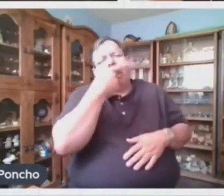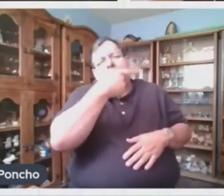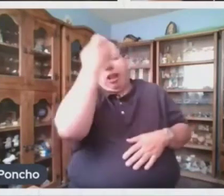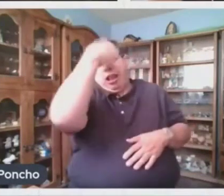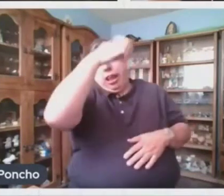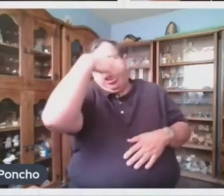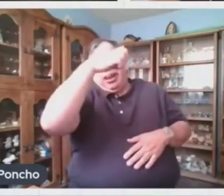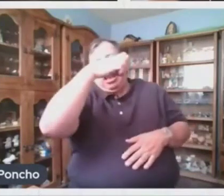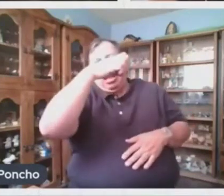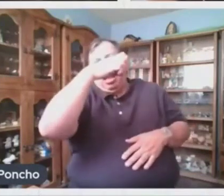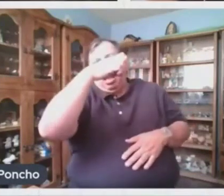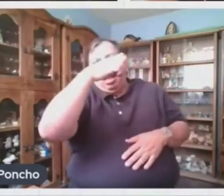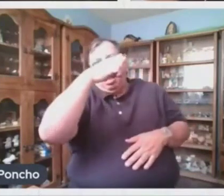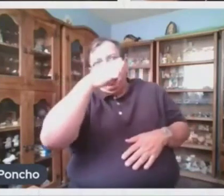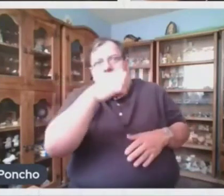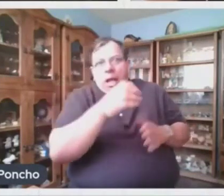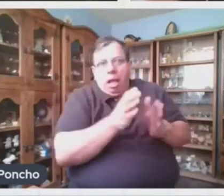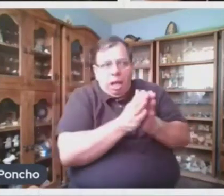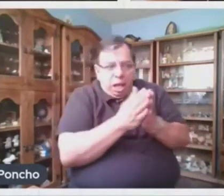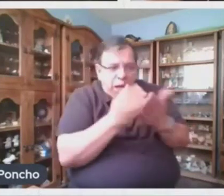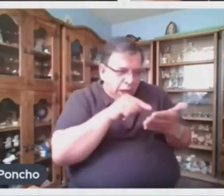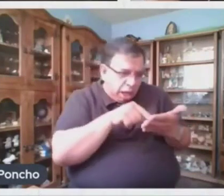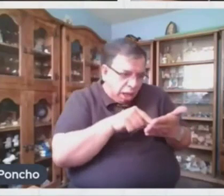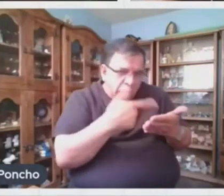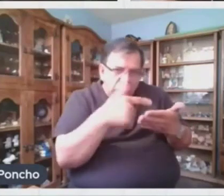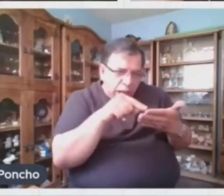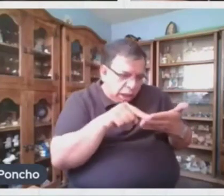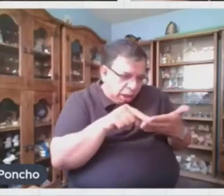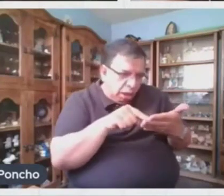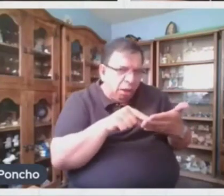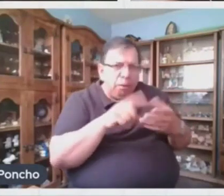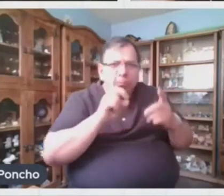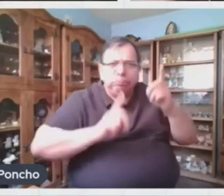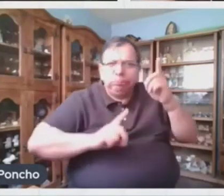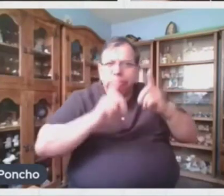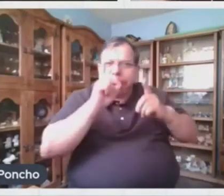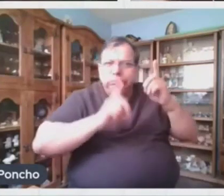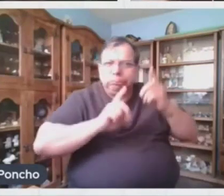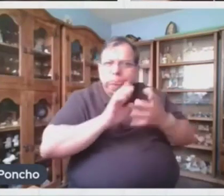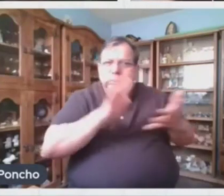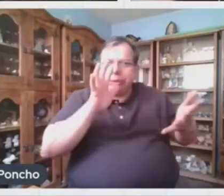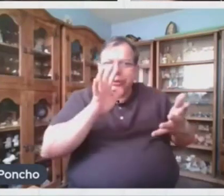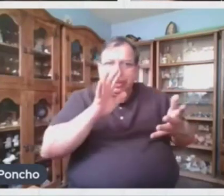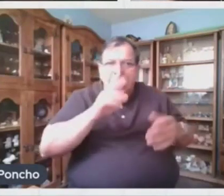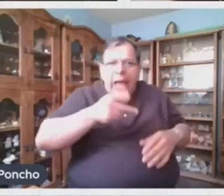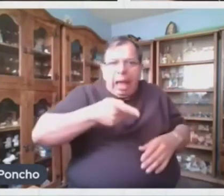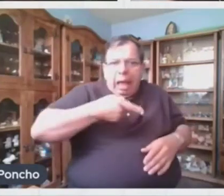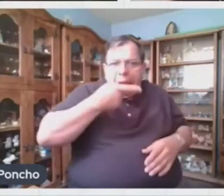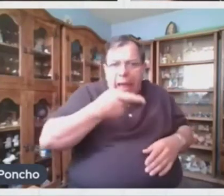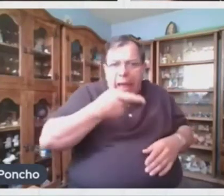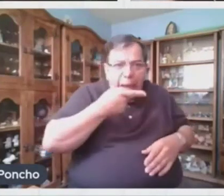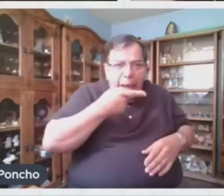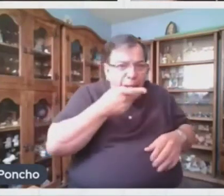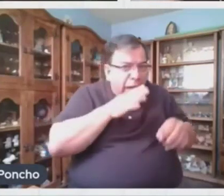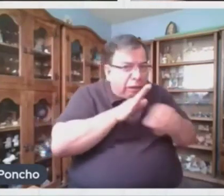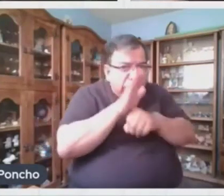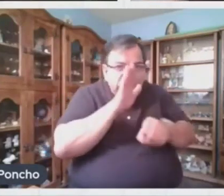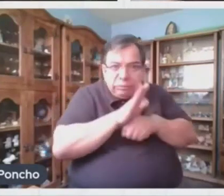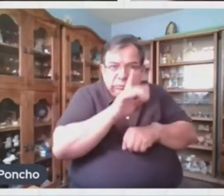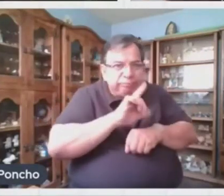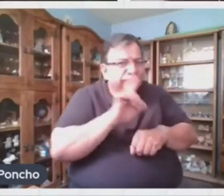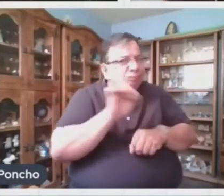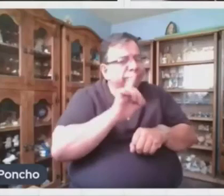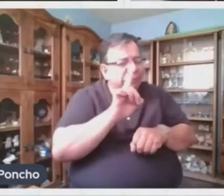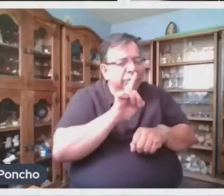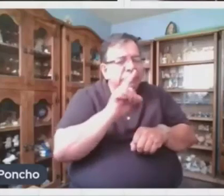Pero al revisarme ya se ampliaron y multiplicaron mis dudas y me di cuenta de que hablarlo no es suficiente y entonces descubrí lo mucho